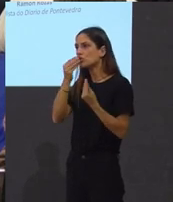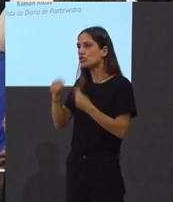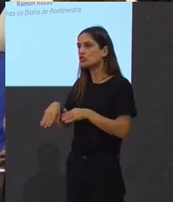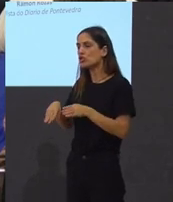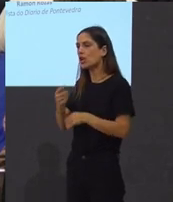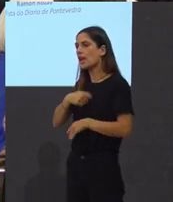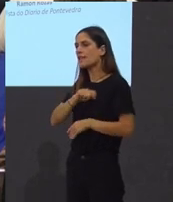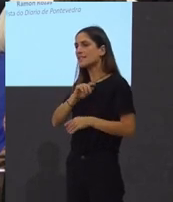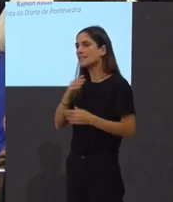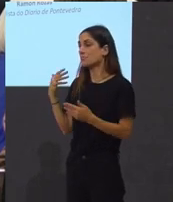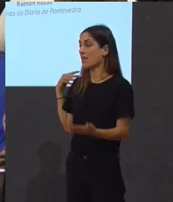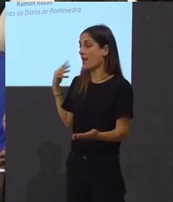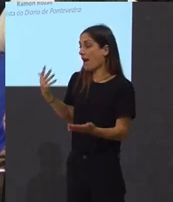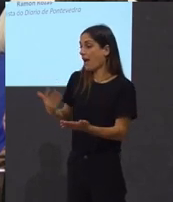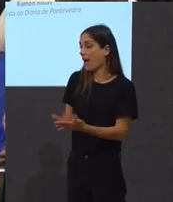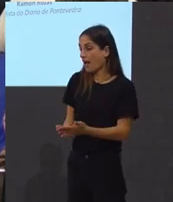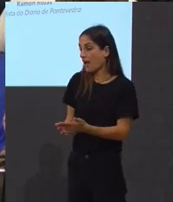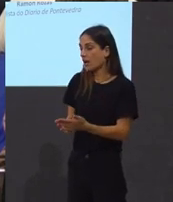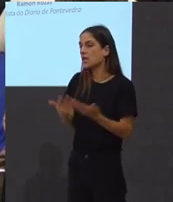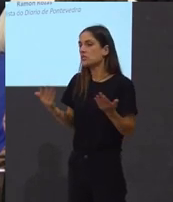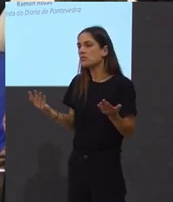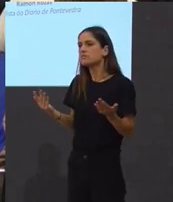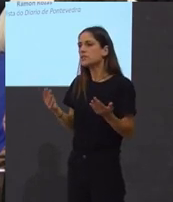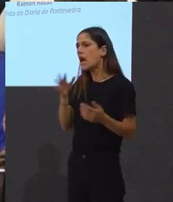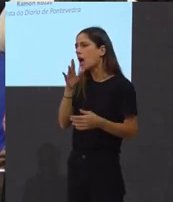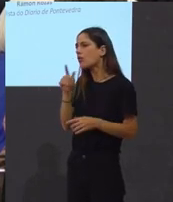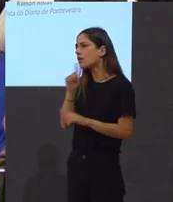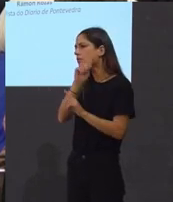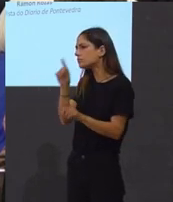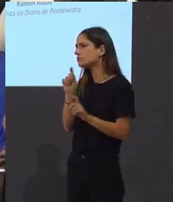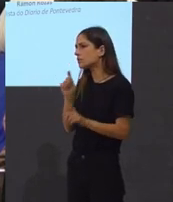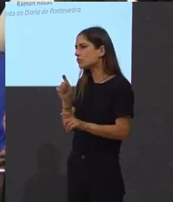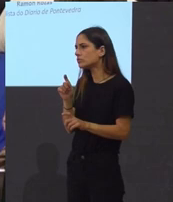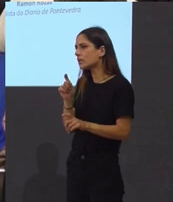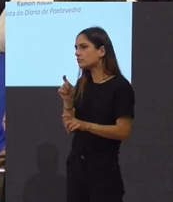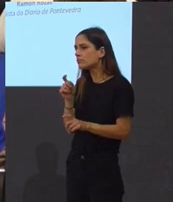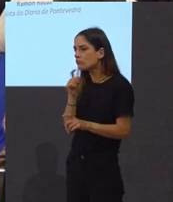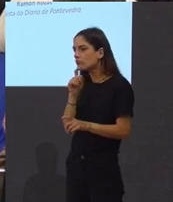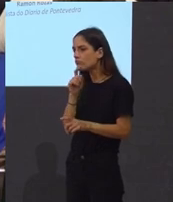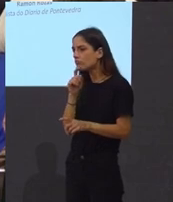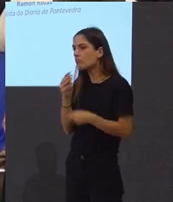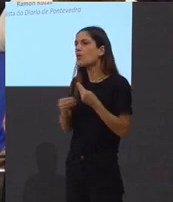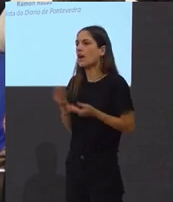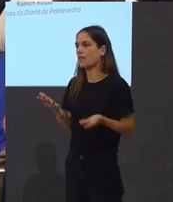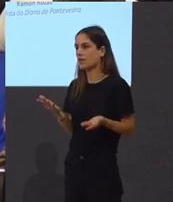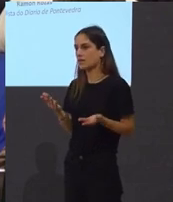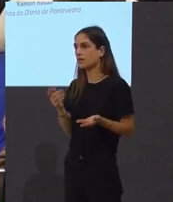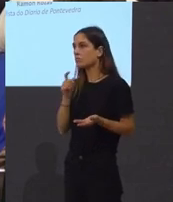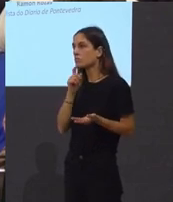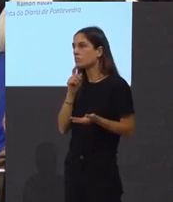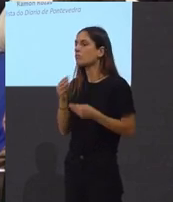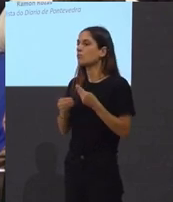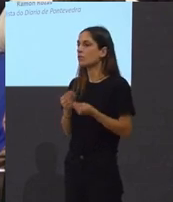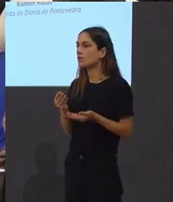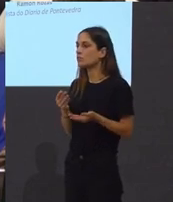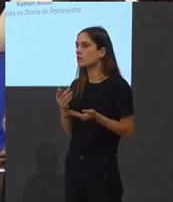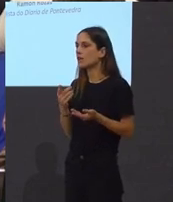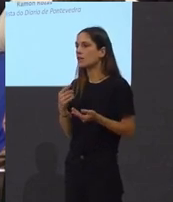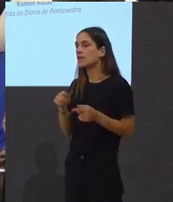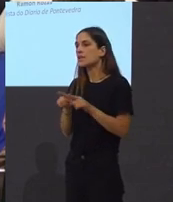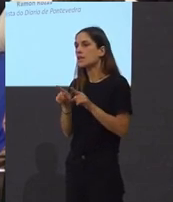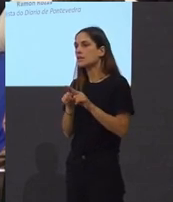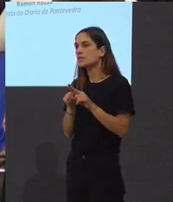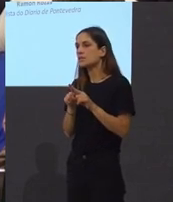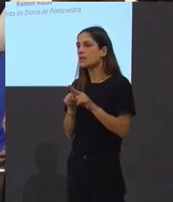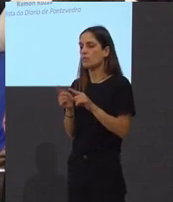España máis alá entón a pregunta é que podemos facer con todo isto? Como podemos manternos alleos ou sentir